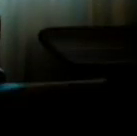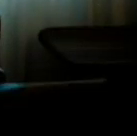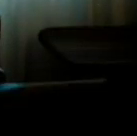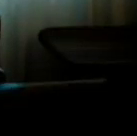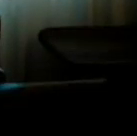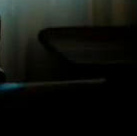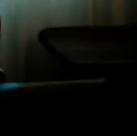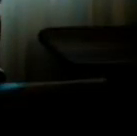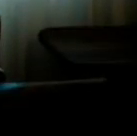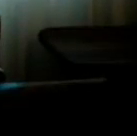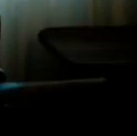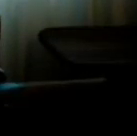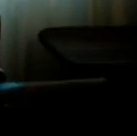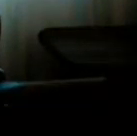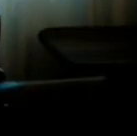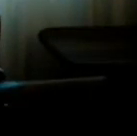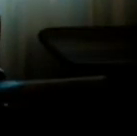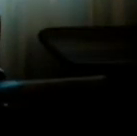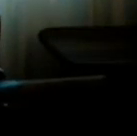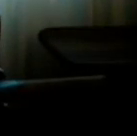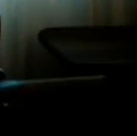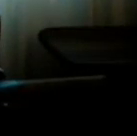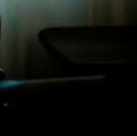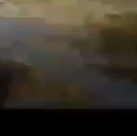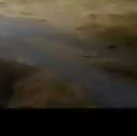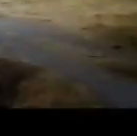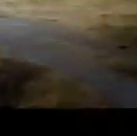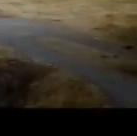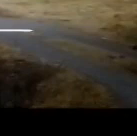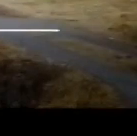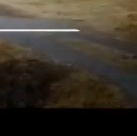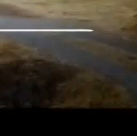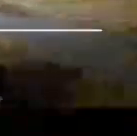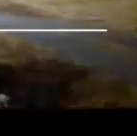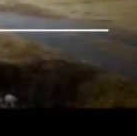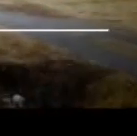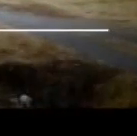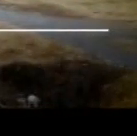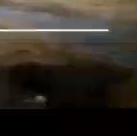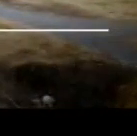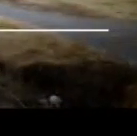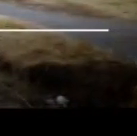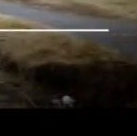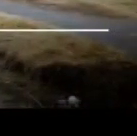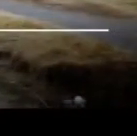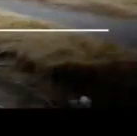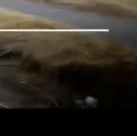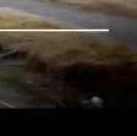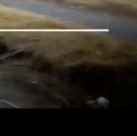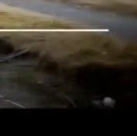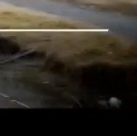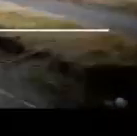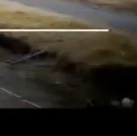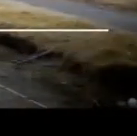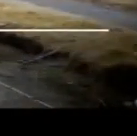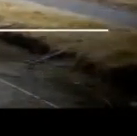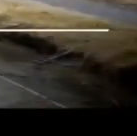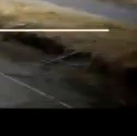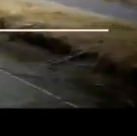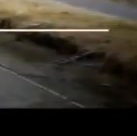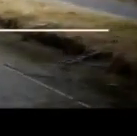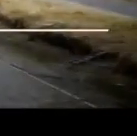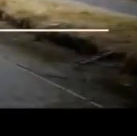improvisadas A lo mejor Acá en El Parque La Carolina Las canchas Acá en el sur Canchas De la